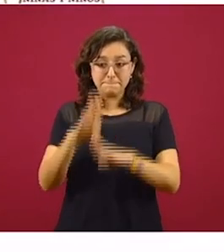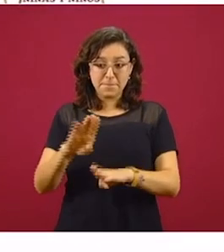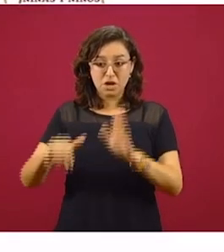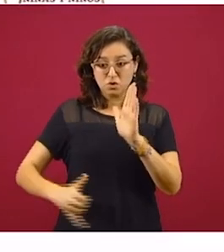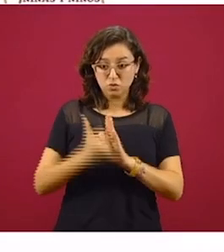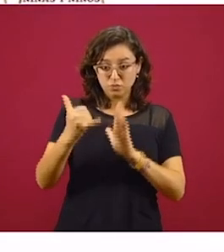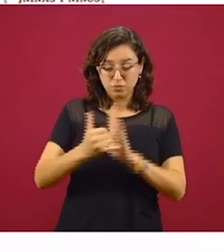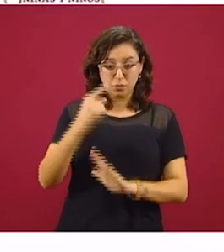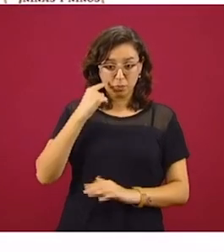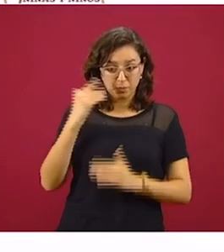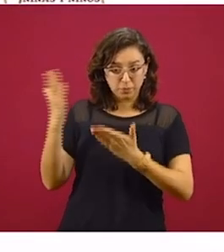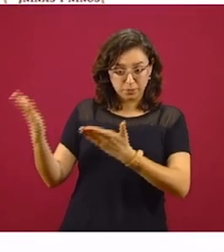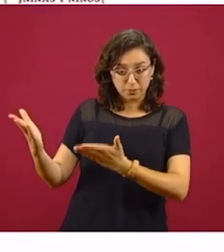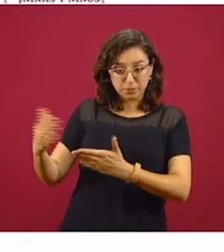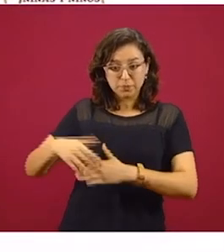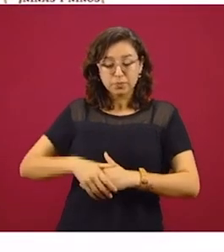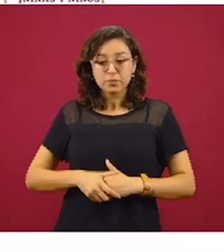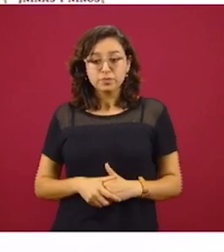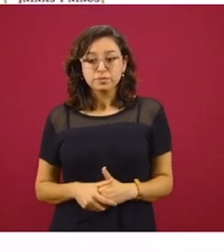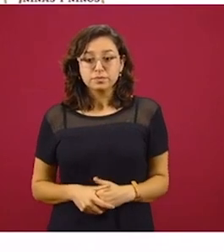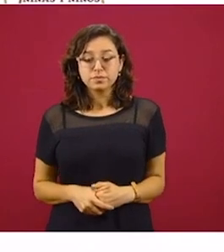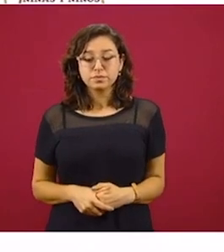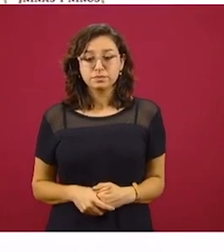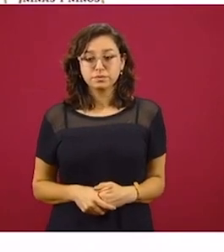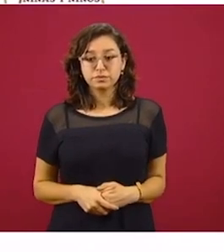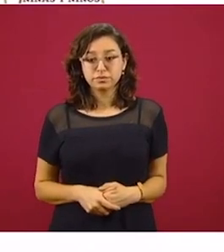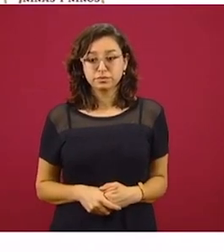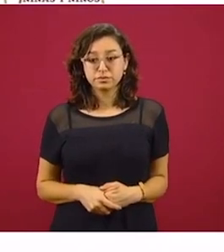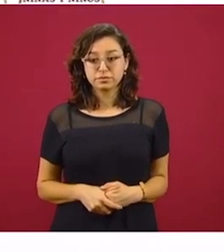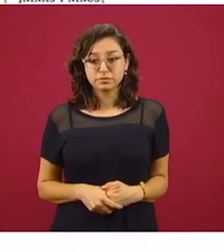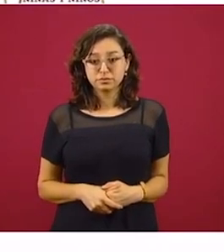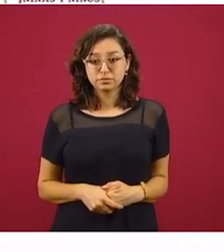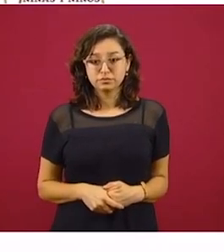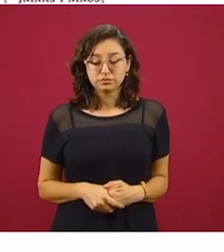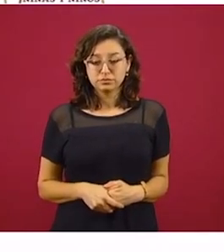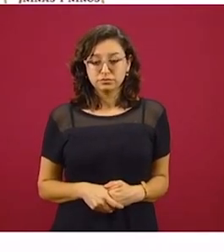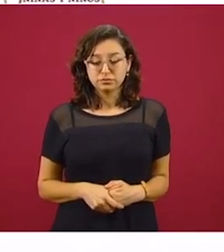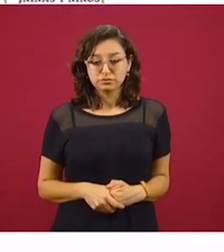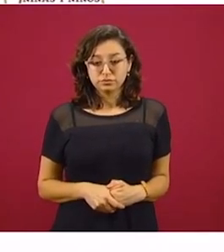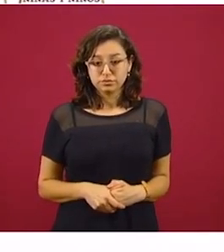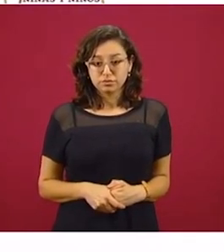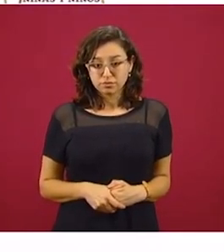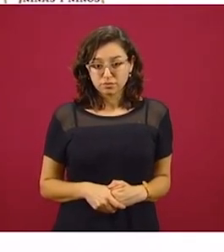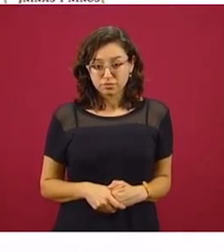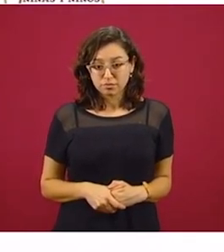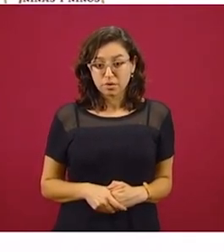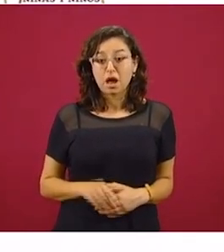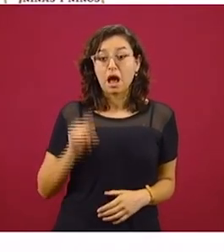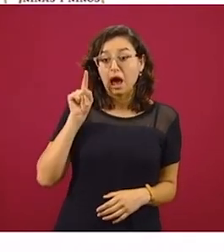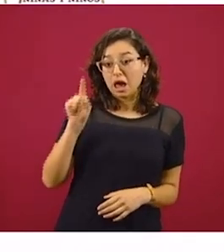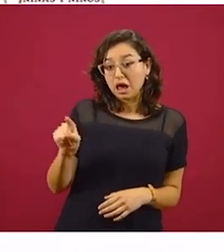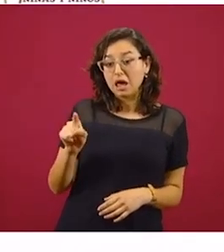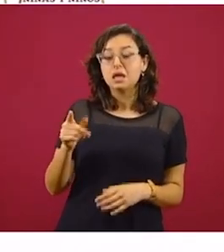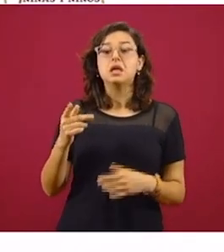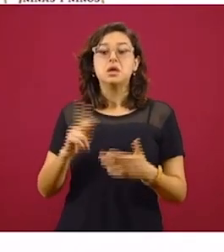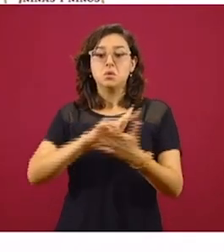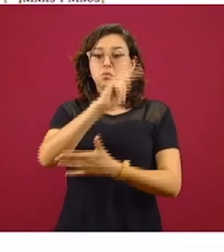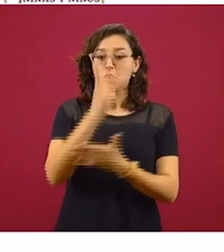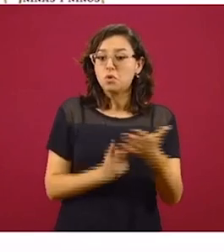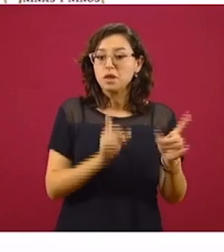vieron en este modelo, pues se va a atender prioritariamente a los beneficiarios de los programas, pero